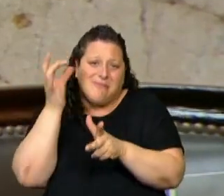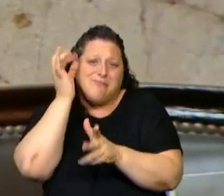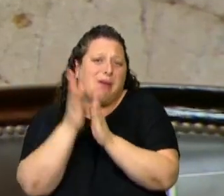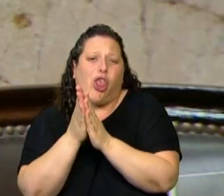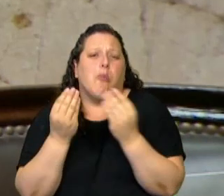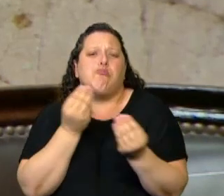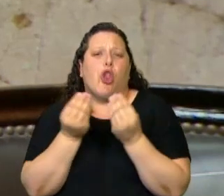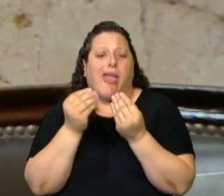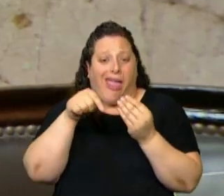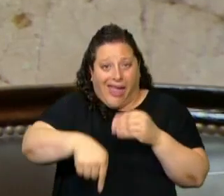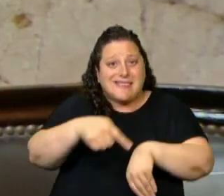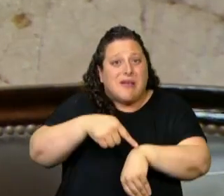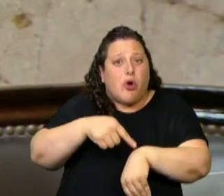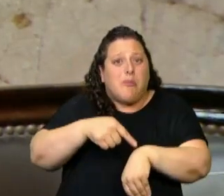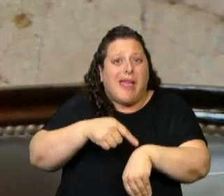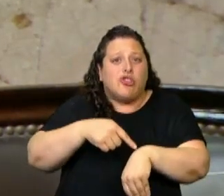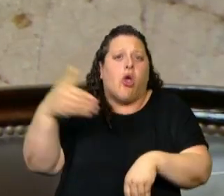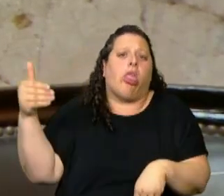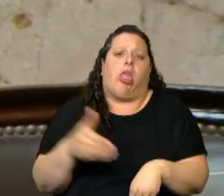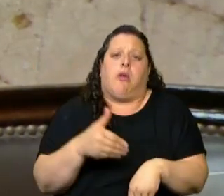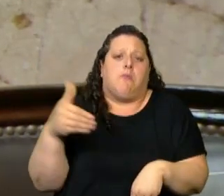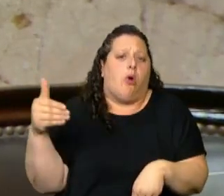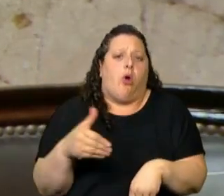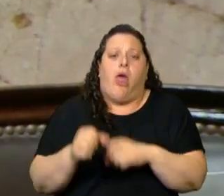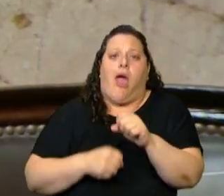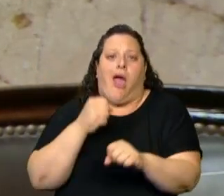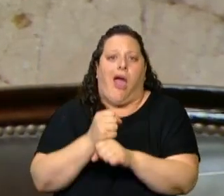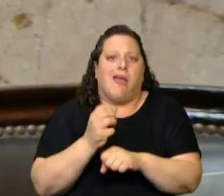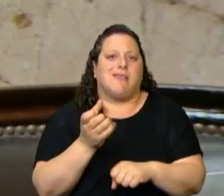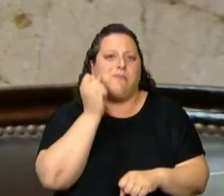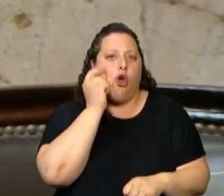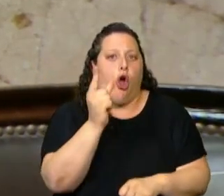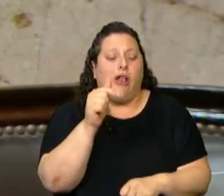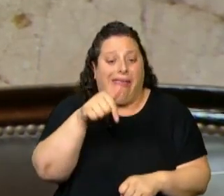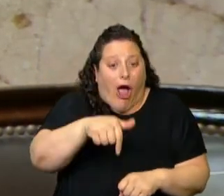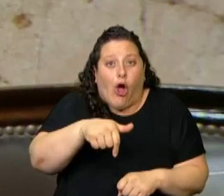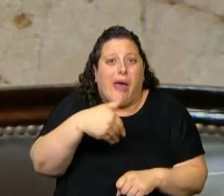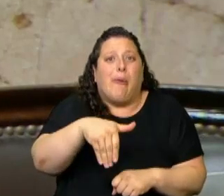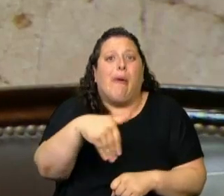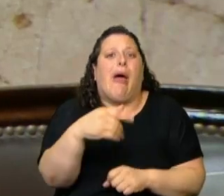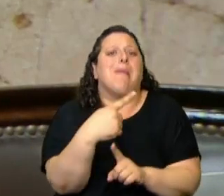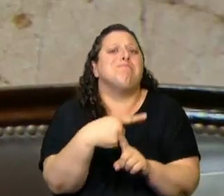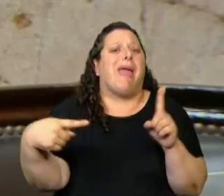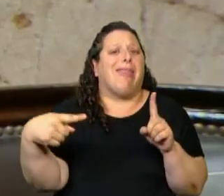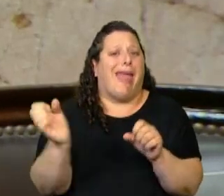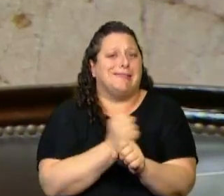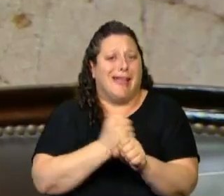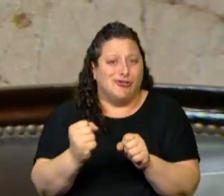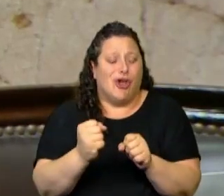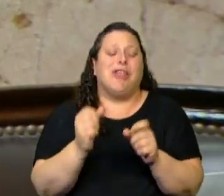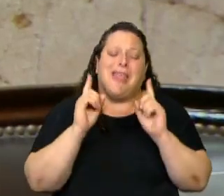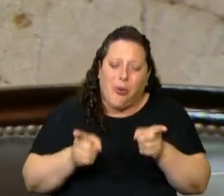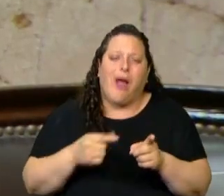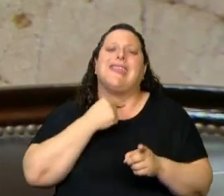mucho llegar a esta instancia y recién estamos ante una media sanción. Pero sin embargo quiero celebrar esta